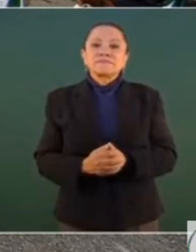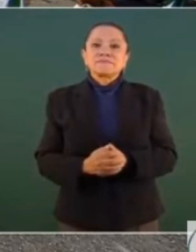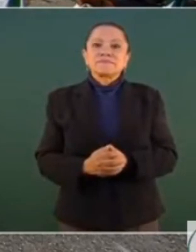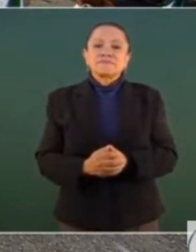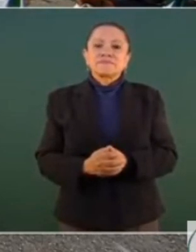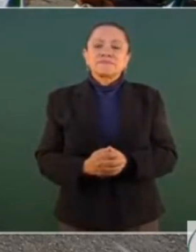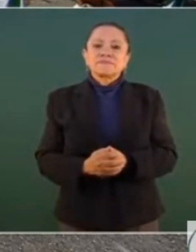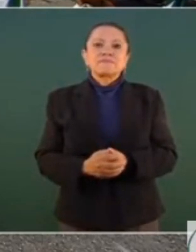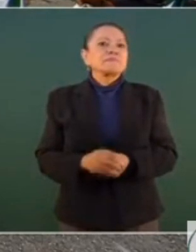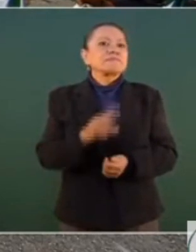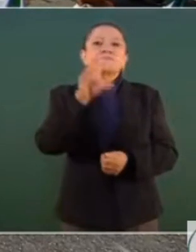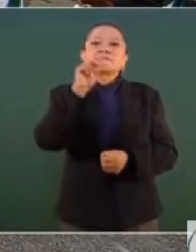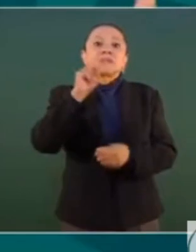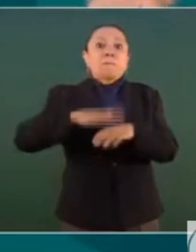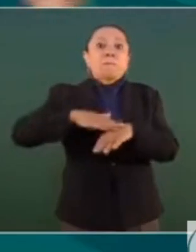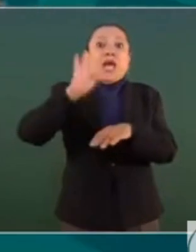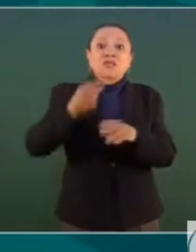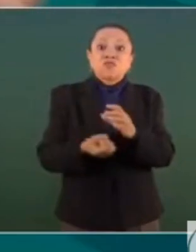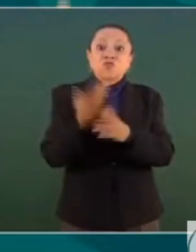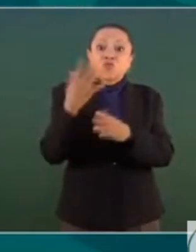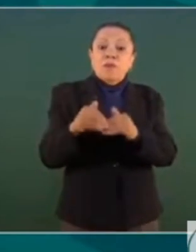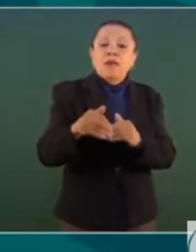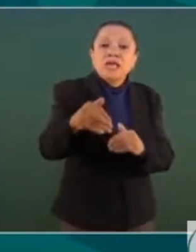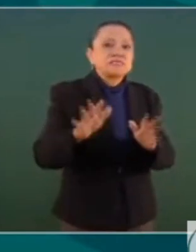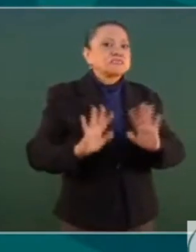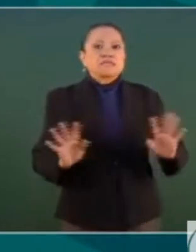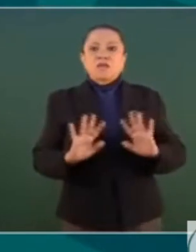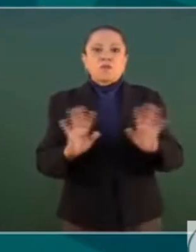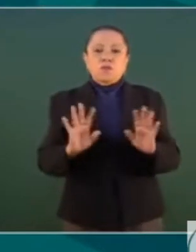Ya no se van a entregar concesiones, en el caso del ITE.